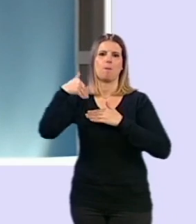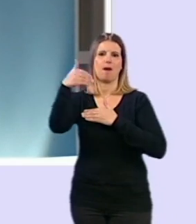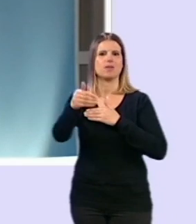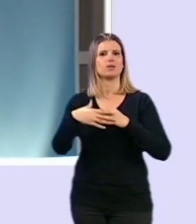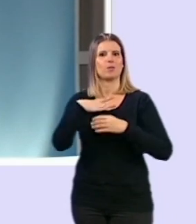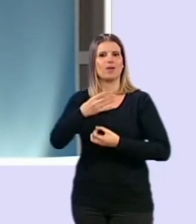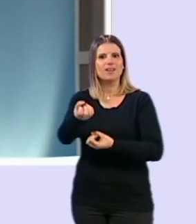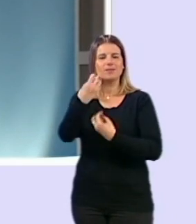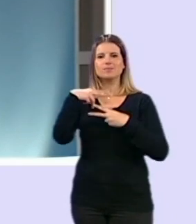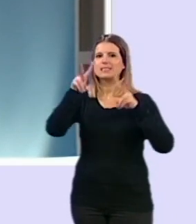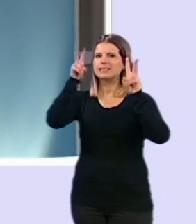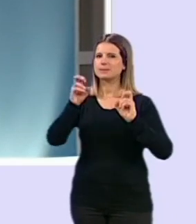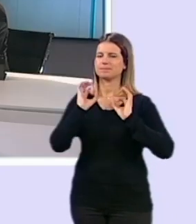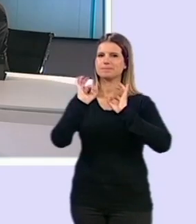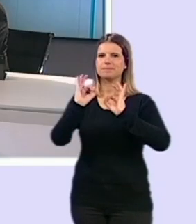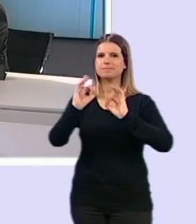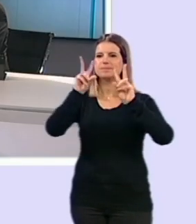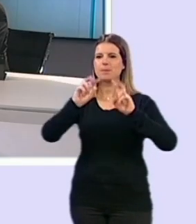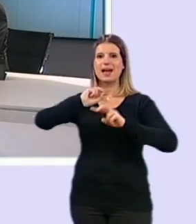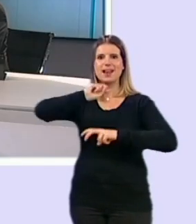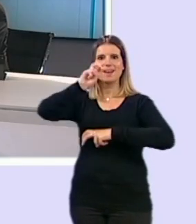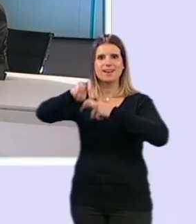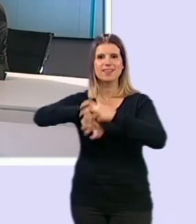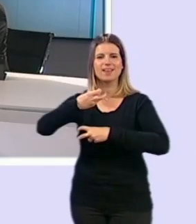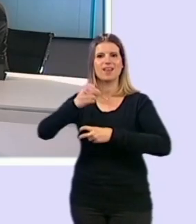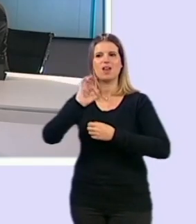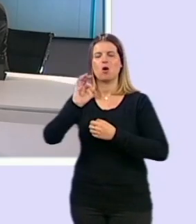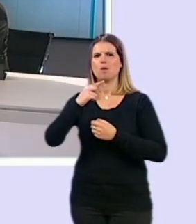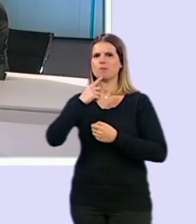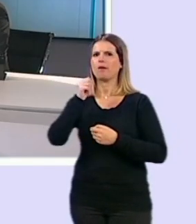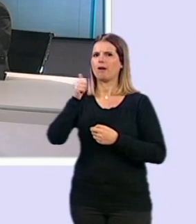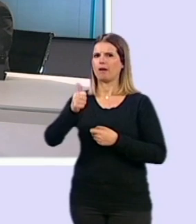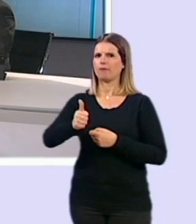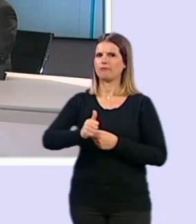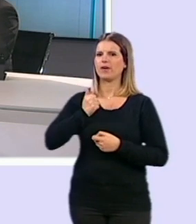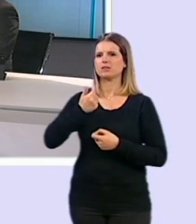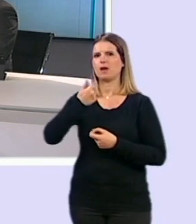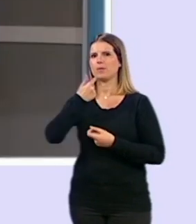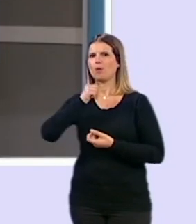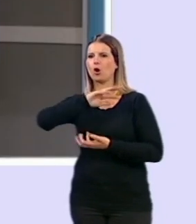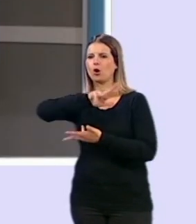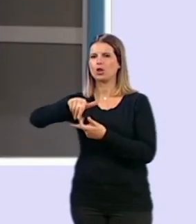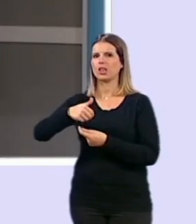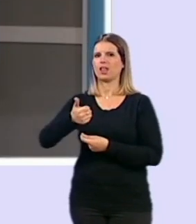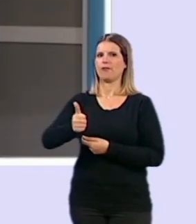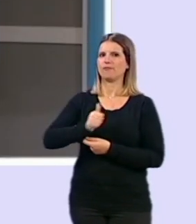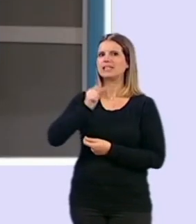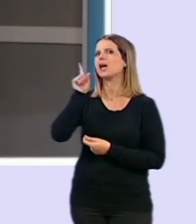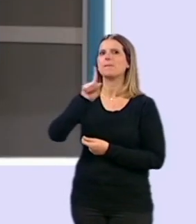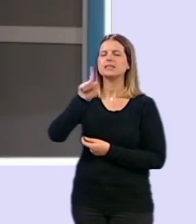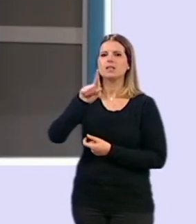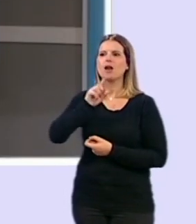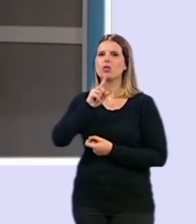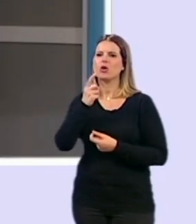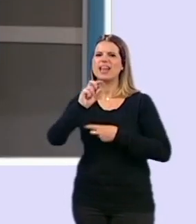cuestiones muy concretas sobre el reciclaje, incluso bulos que muchas veces circulan sobre dónde o no va, o si se